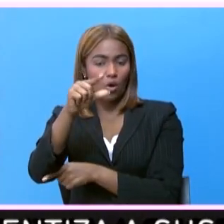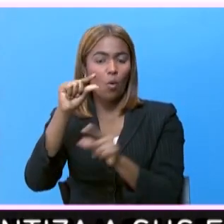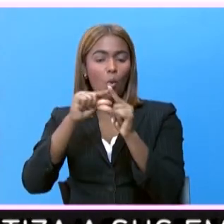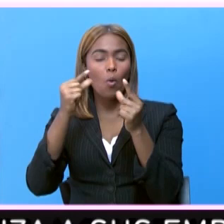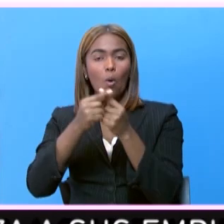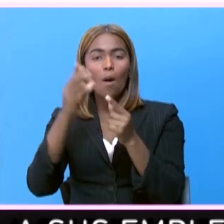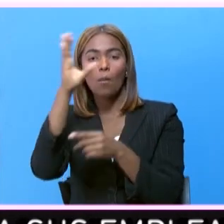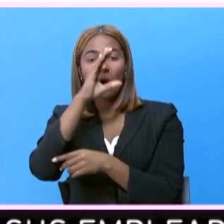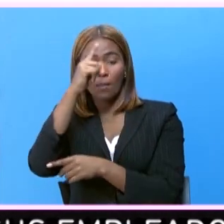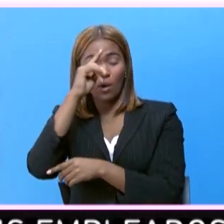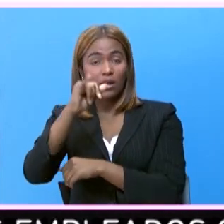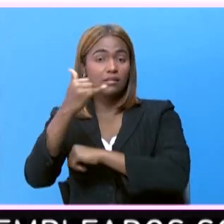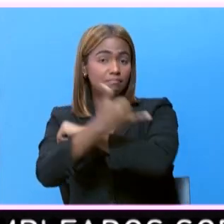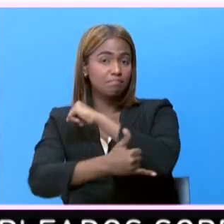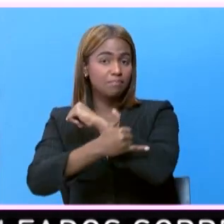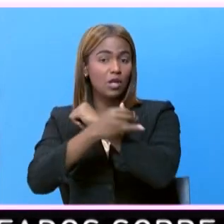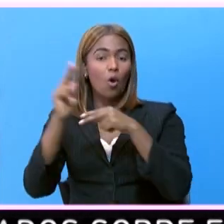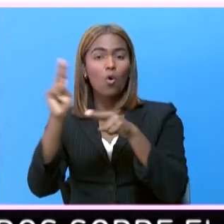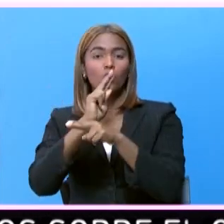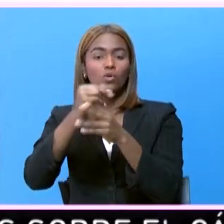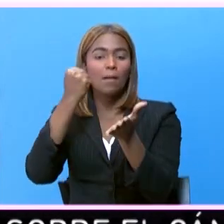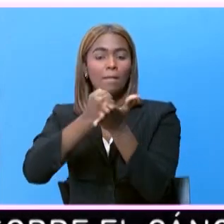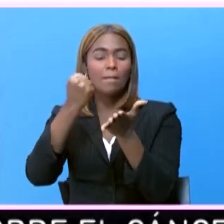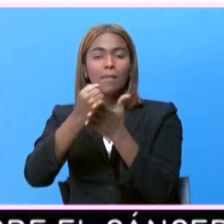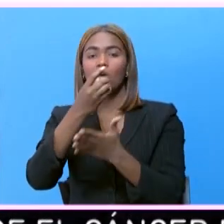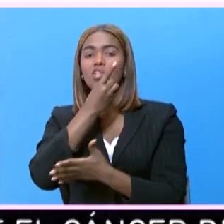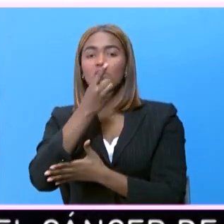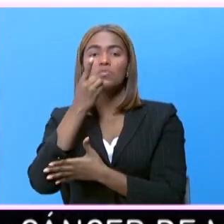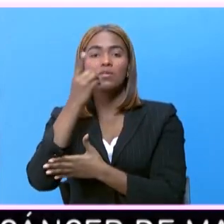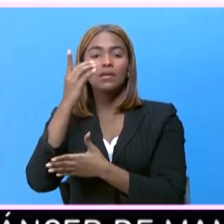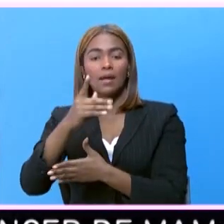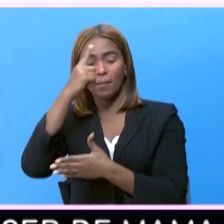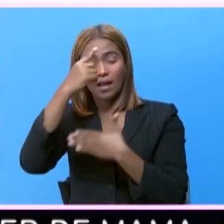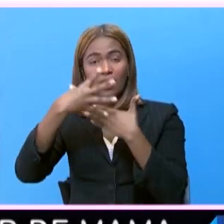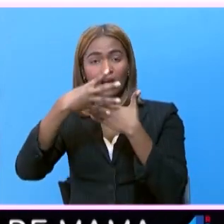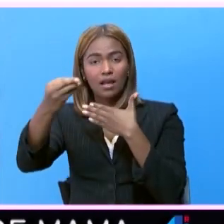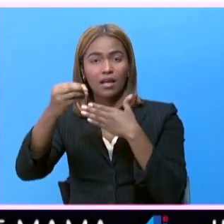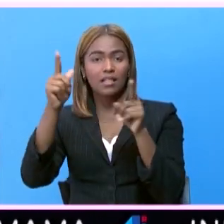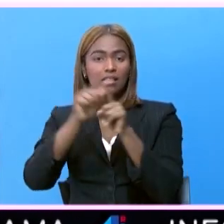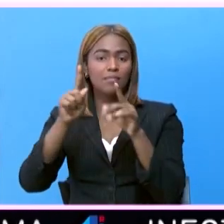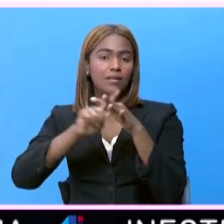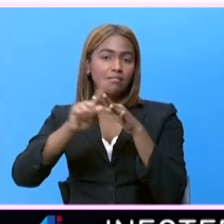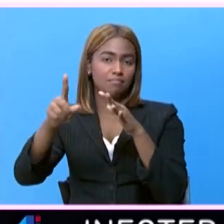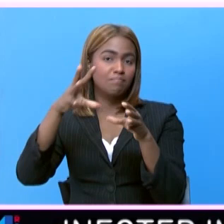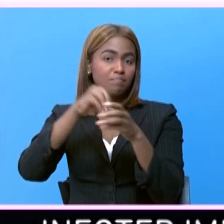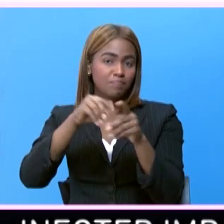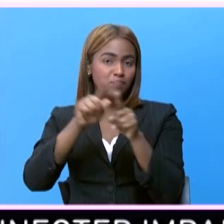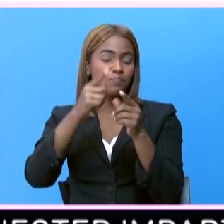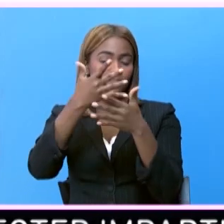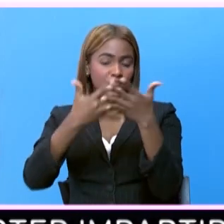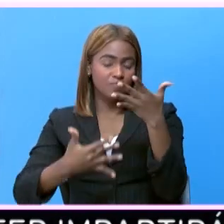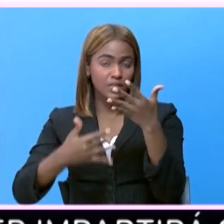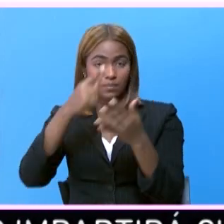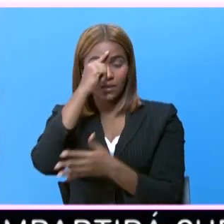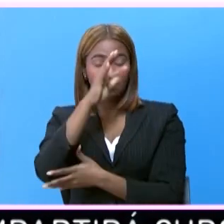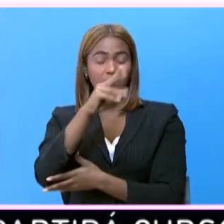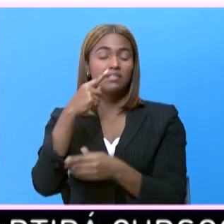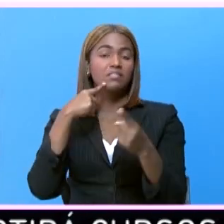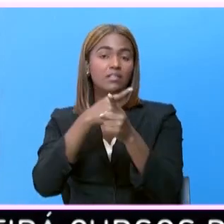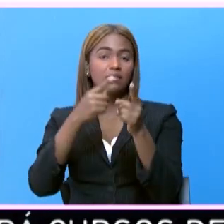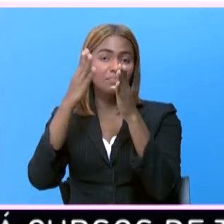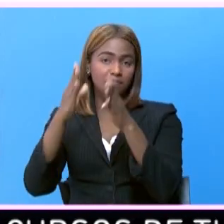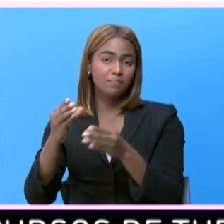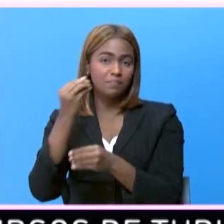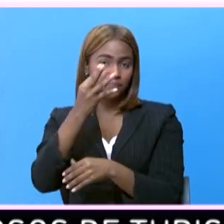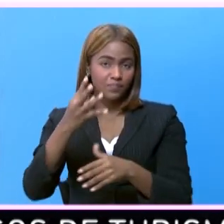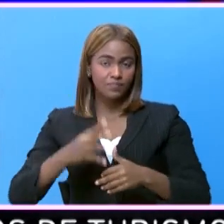buscado por ese país que utilizó un pasaporte dominicano para escaparse y también figura en la lista. Para 4RD Noticias, Melvin